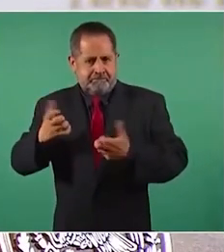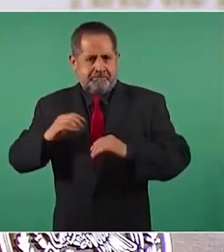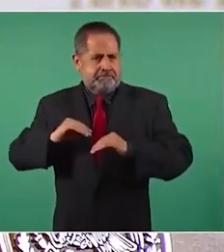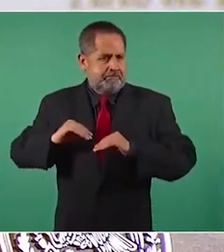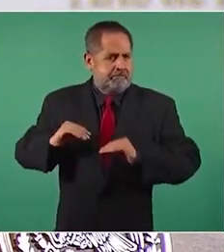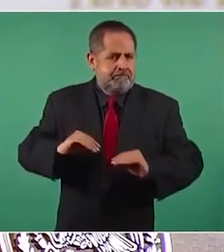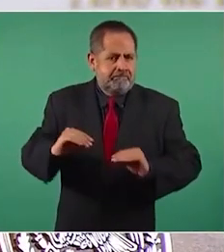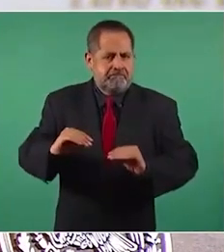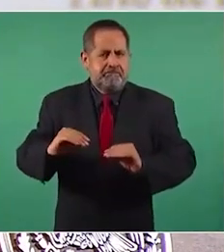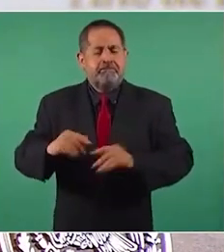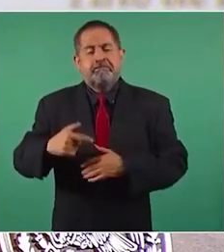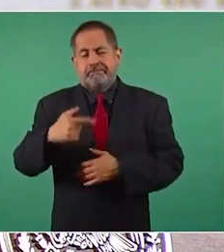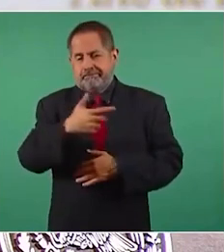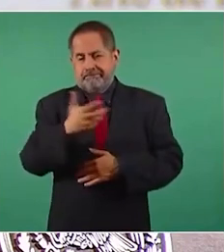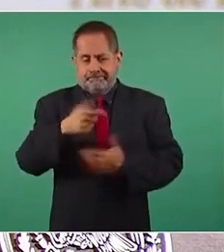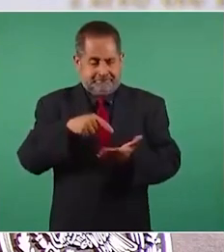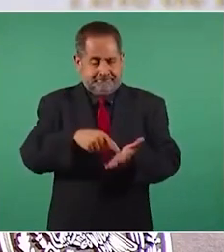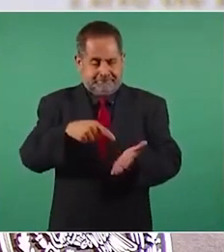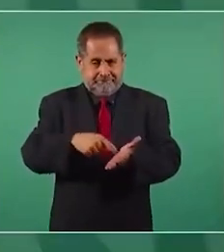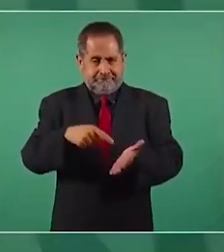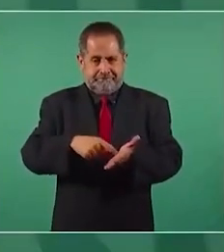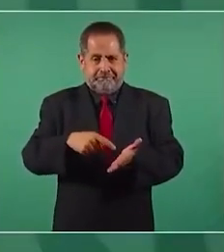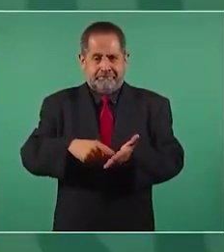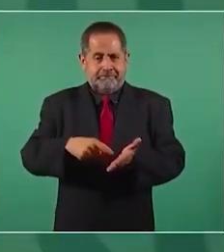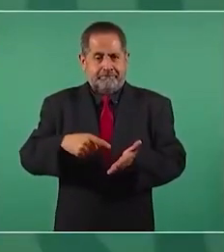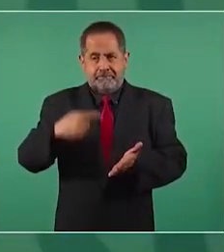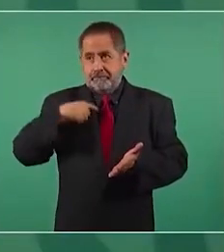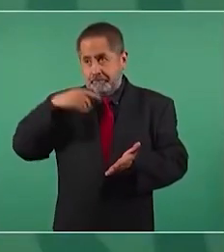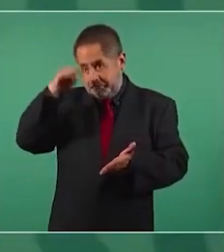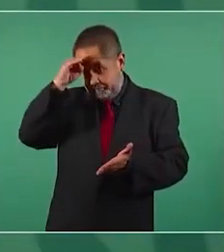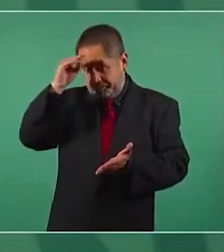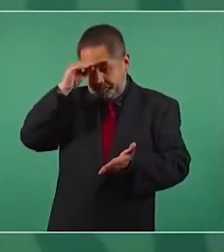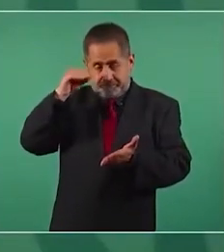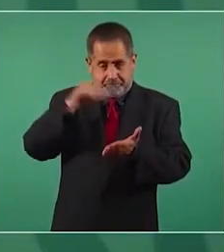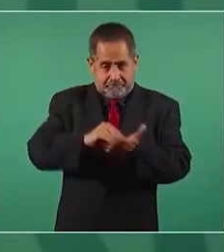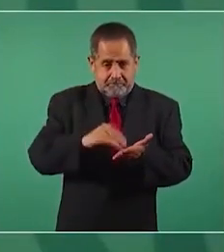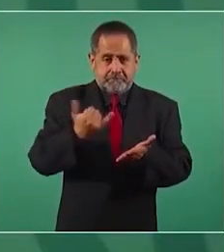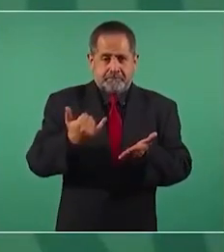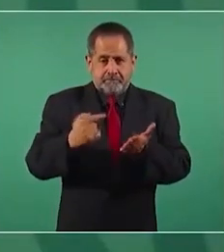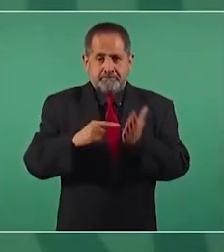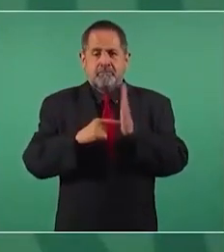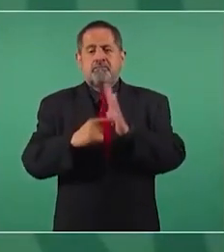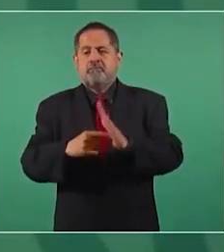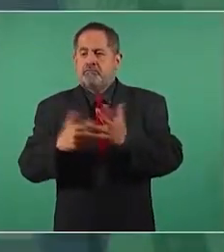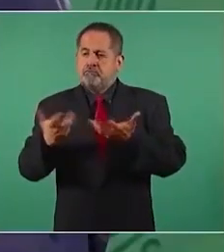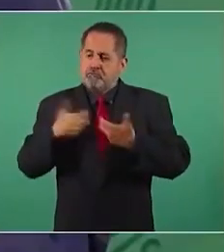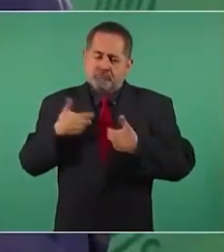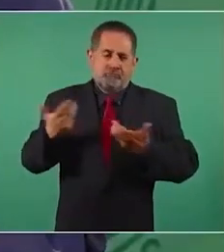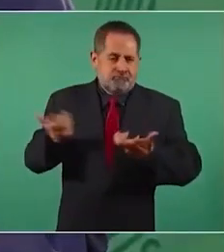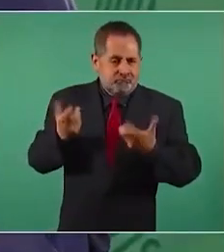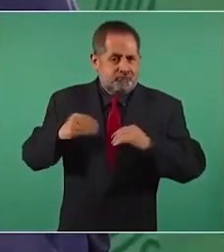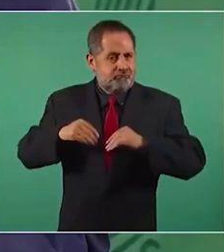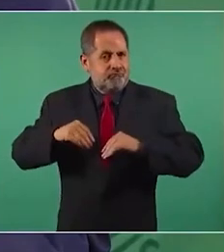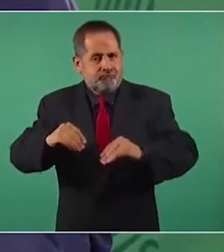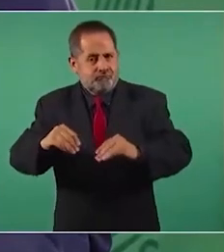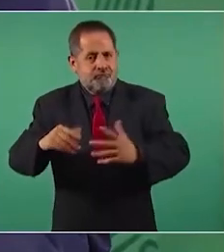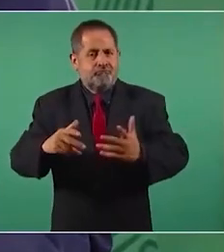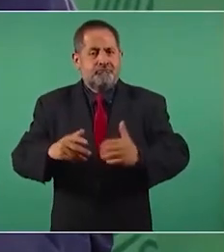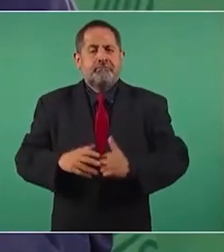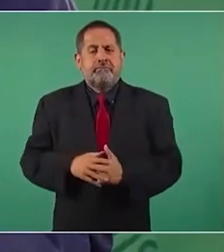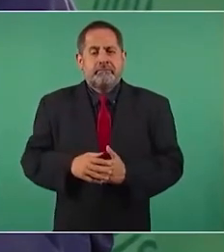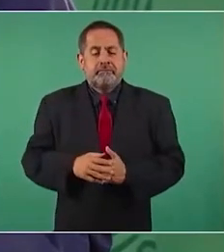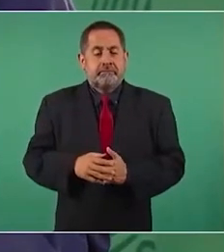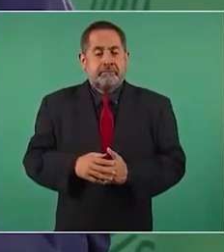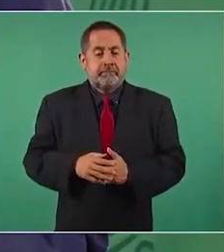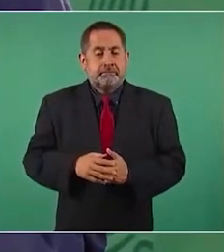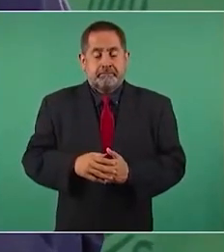Y aquí está el pensamiento y aquí está la acción. les aseguro que